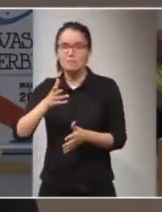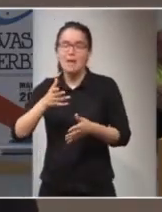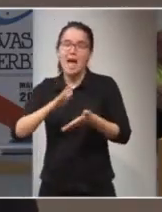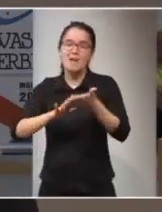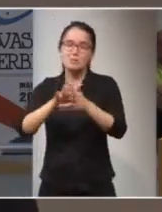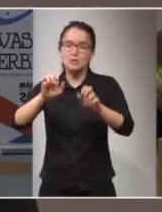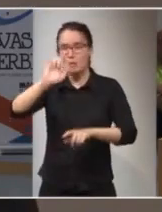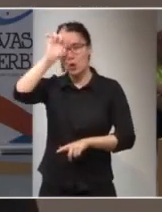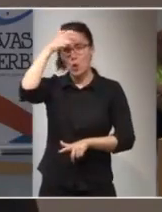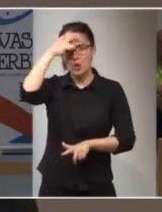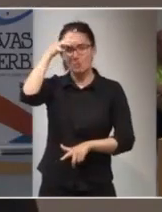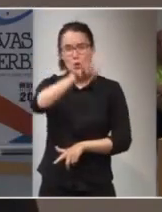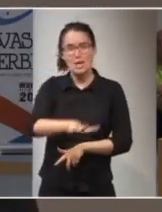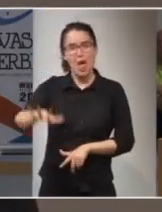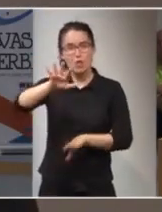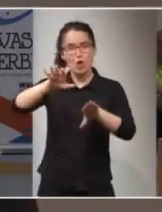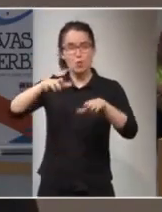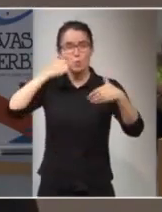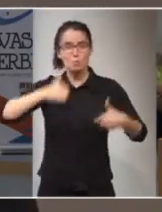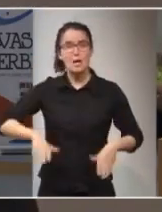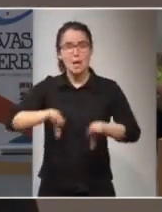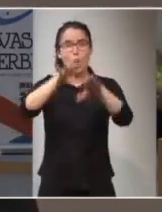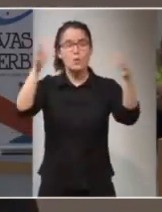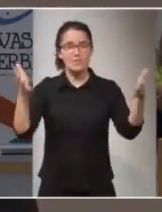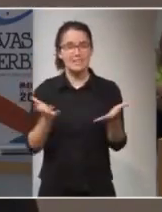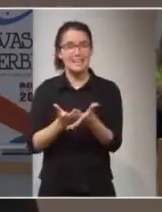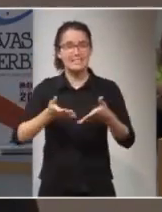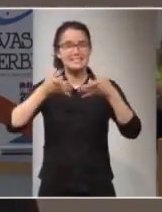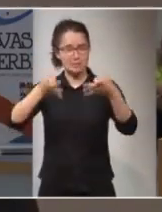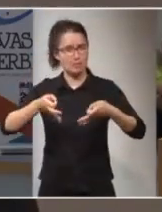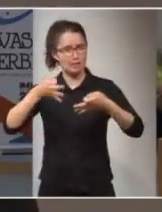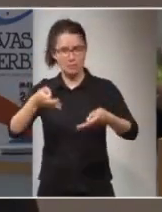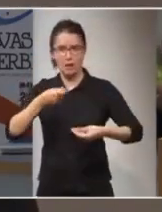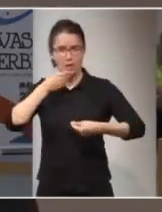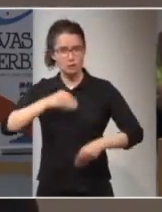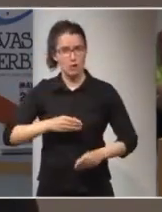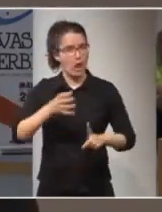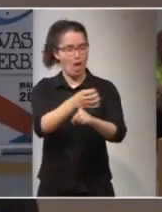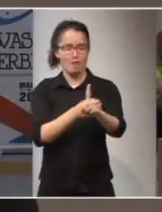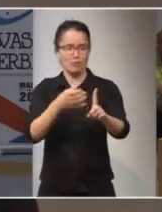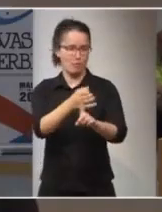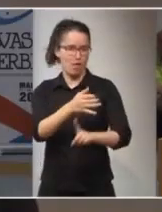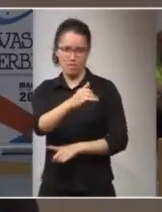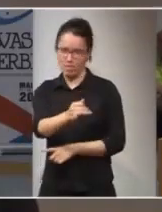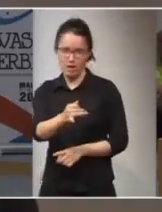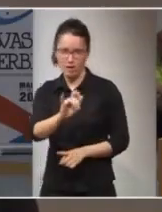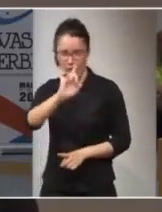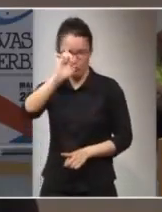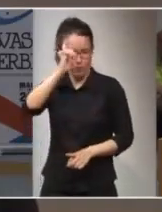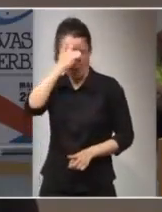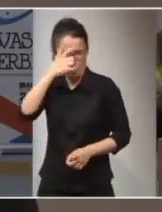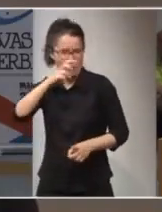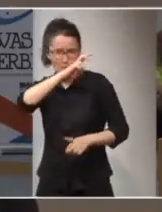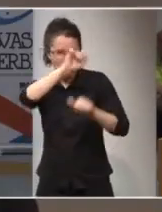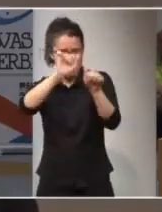Nación Humana Universal, que siempre a través de la historia la utopía sea verbalizado, conceptualizado de